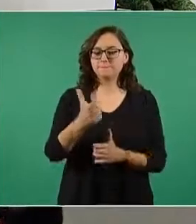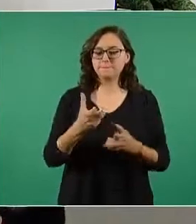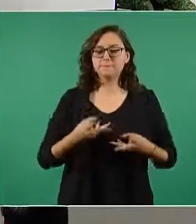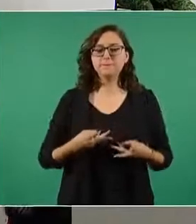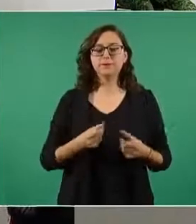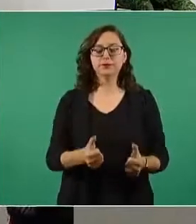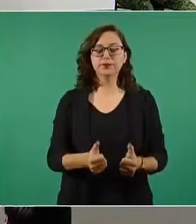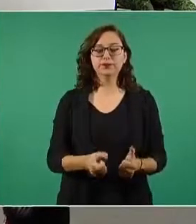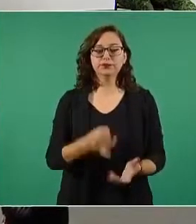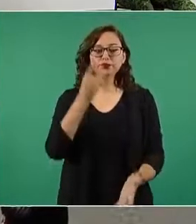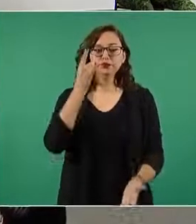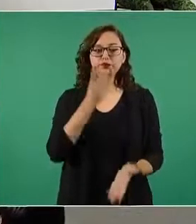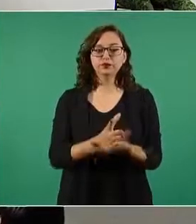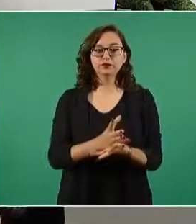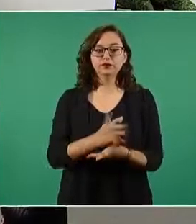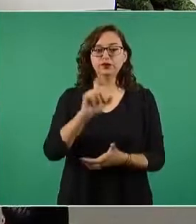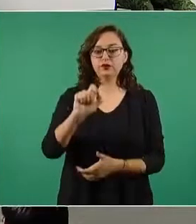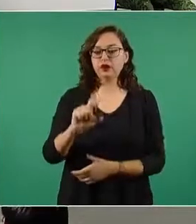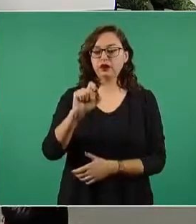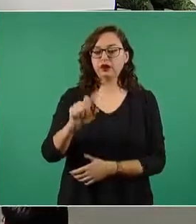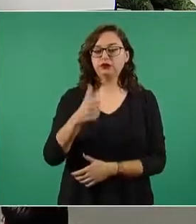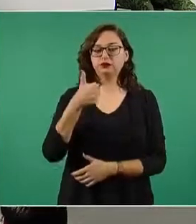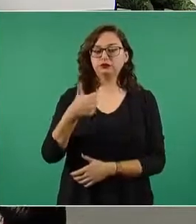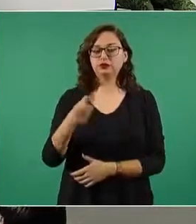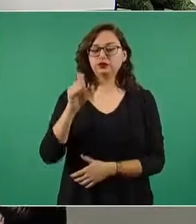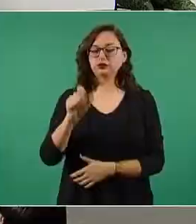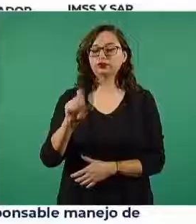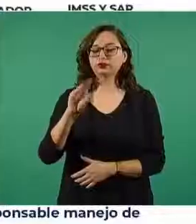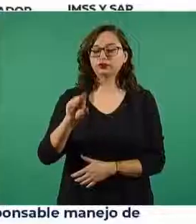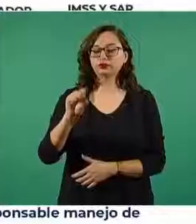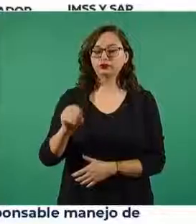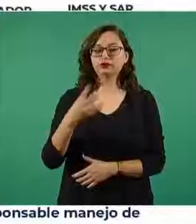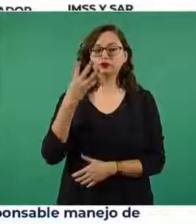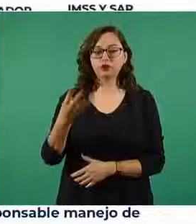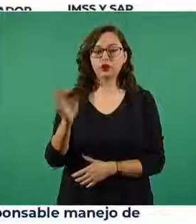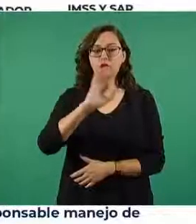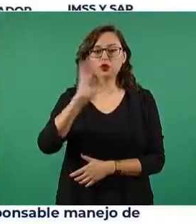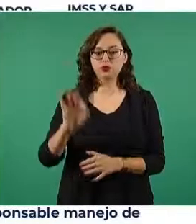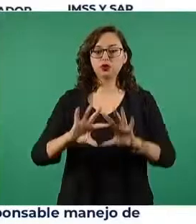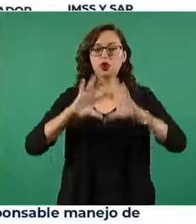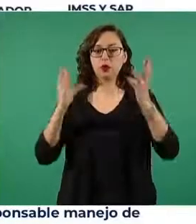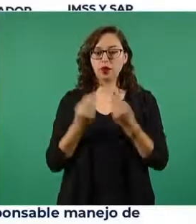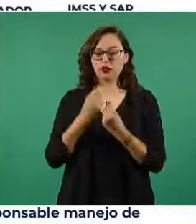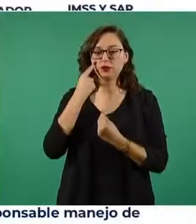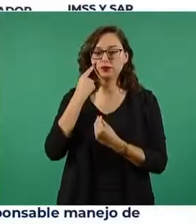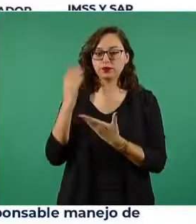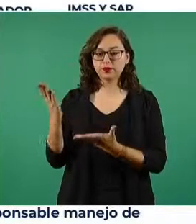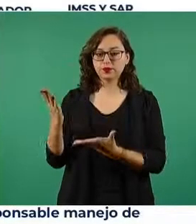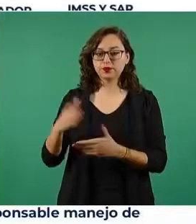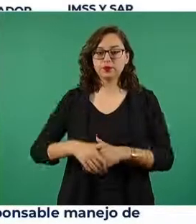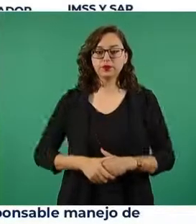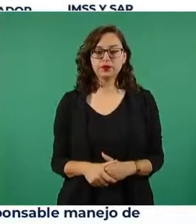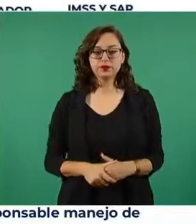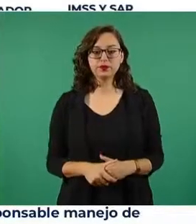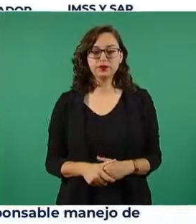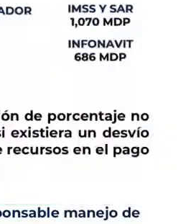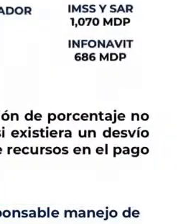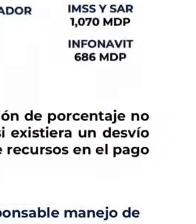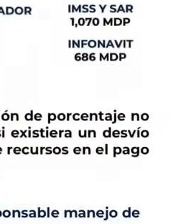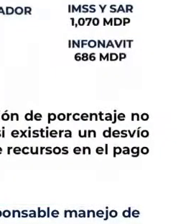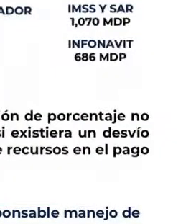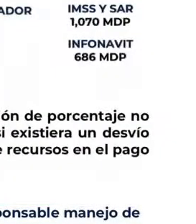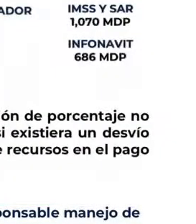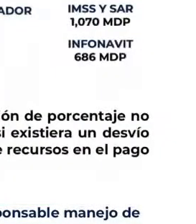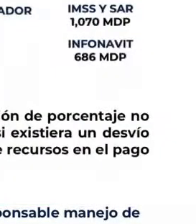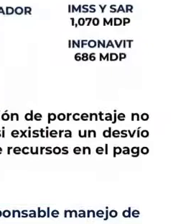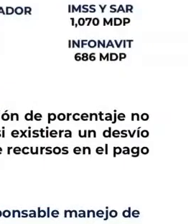a sólo el 26.94% del total de gasto en otros rubros es decir estamos